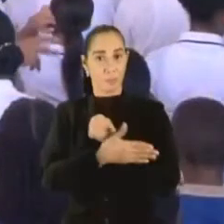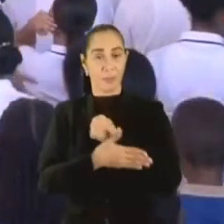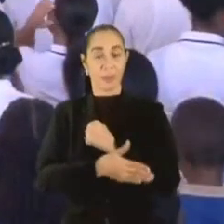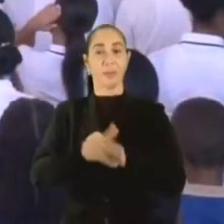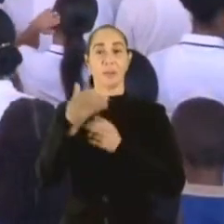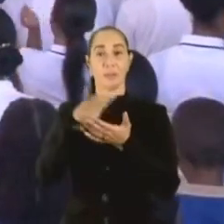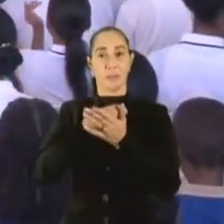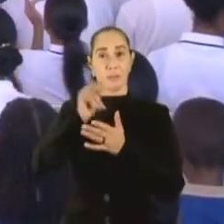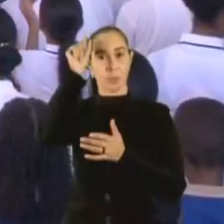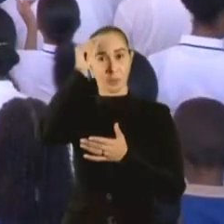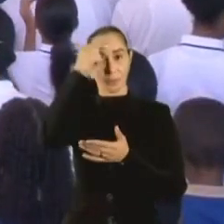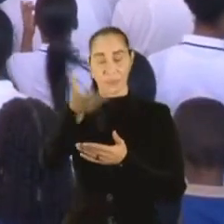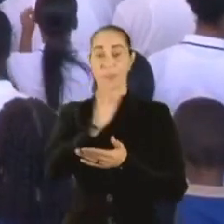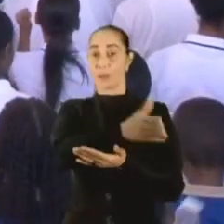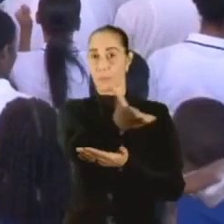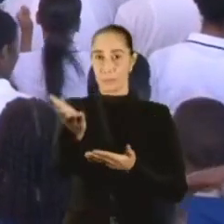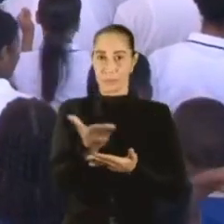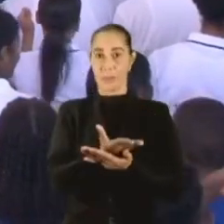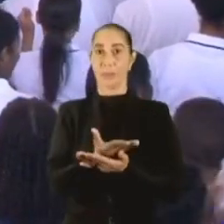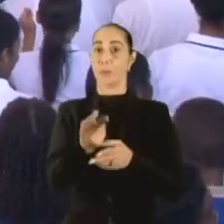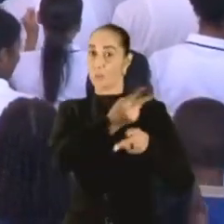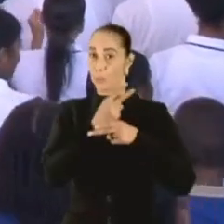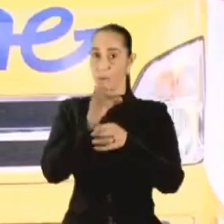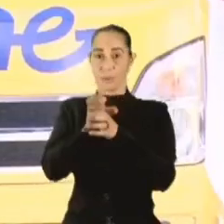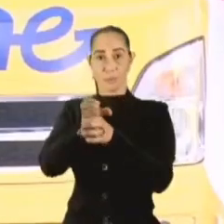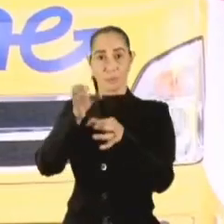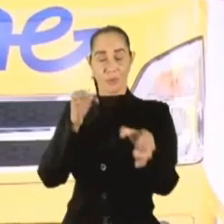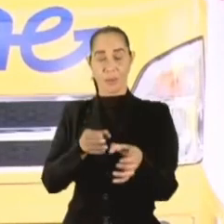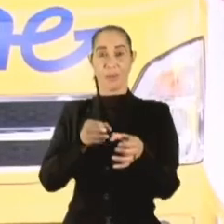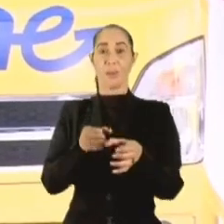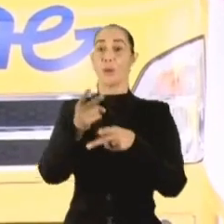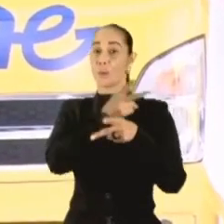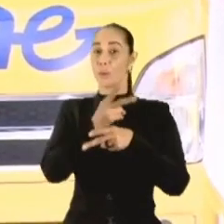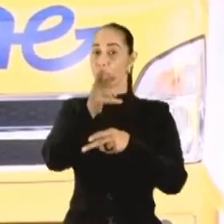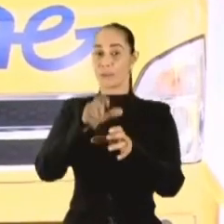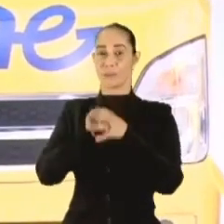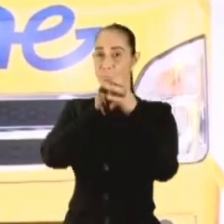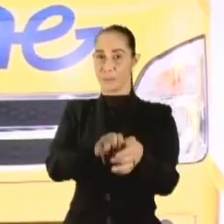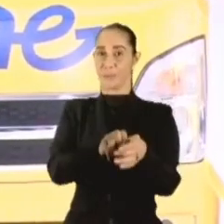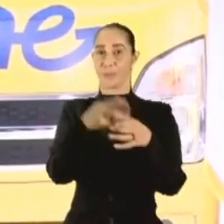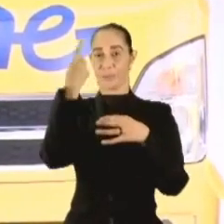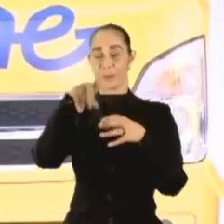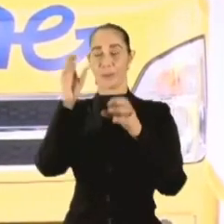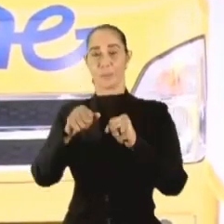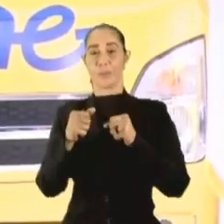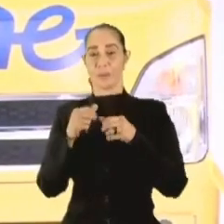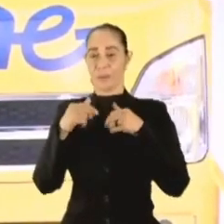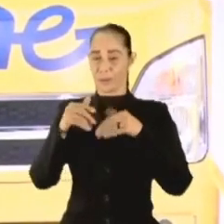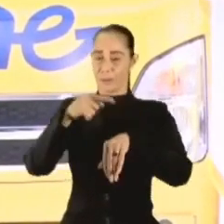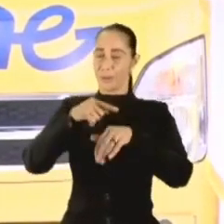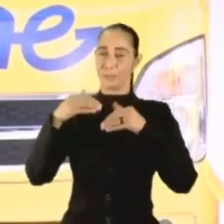del gobierno que es para el pueblo y es para ustedes cuiden sus autobuses cuiden ese transporte para que pueda durar